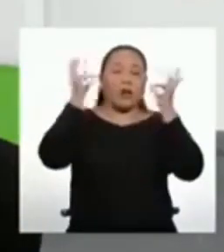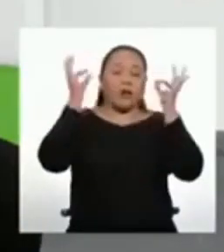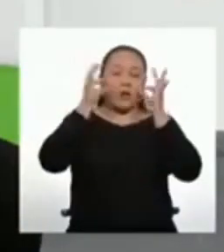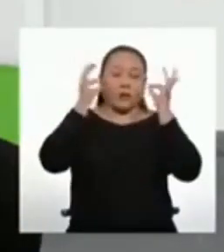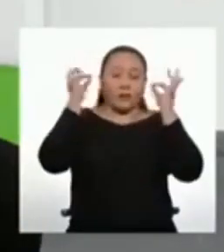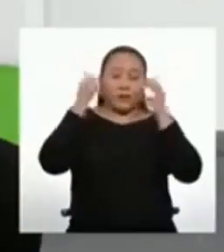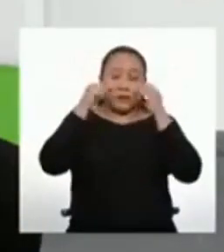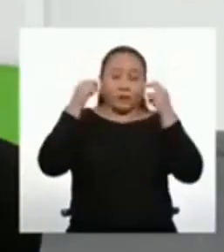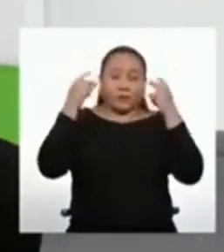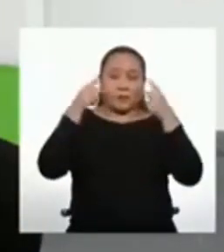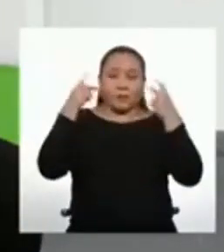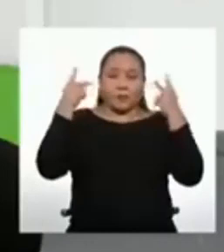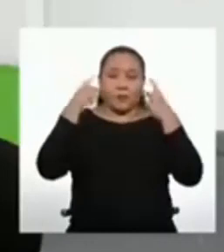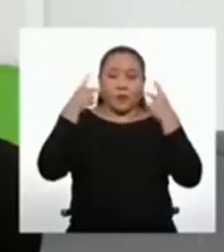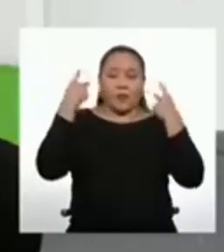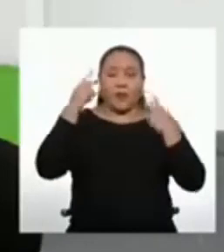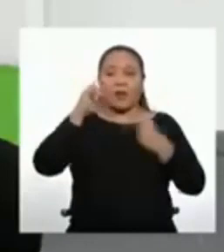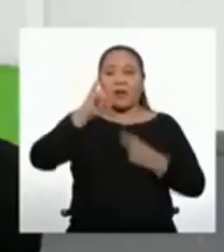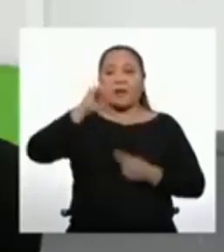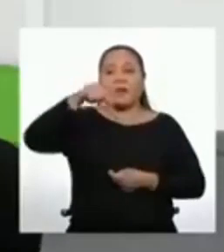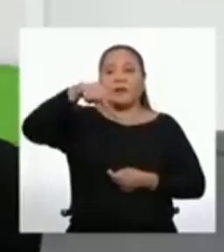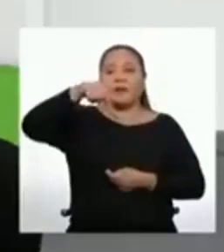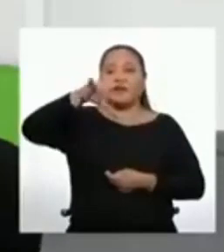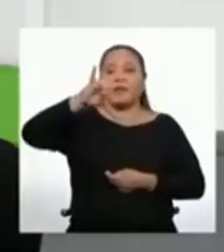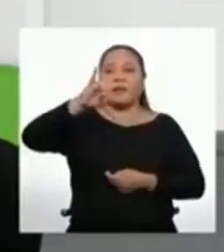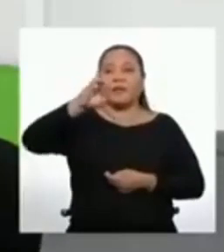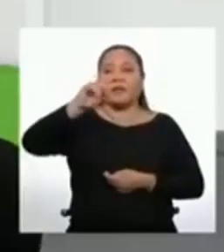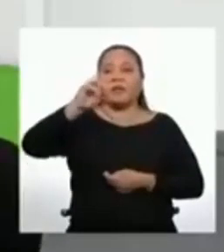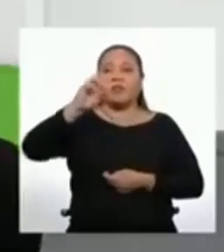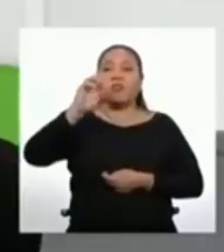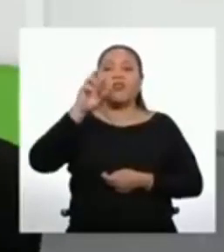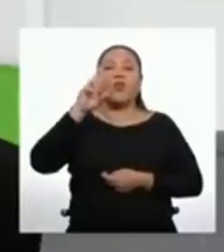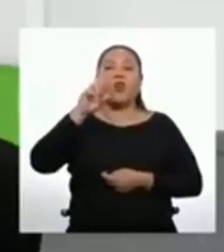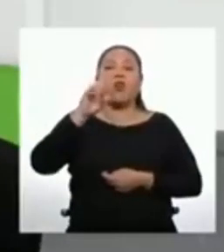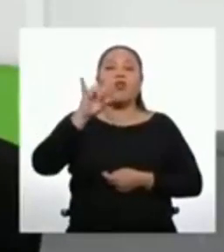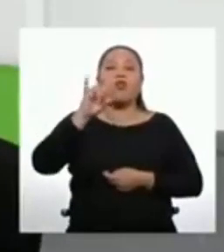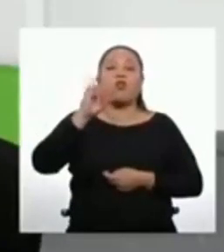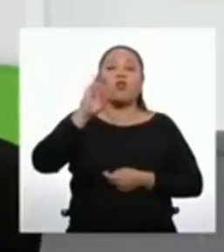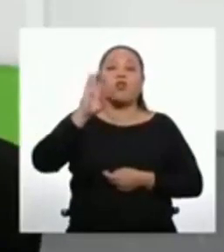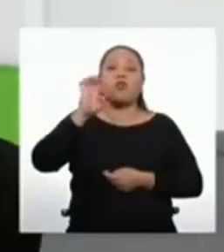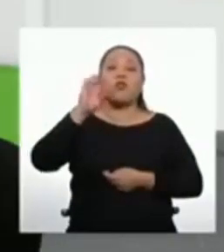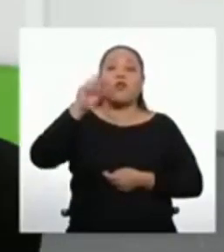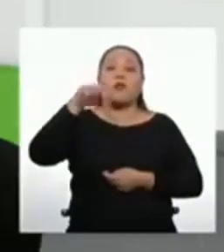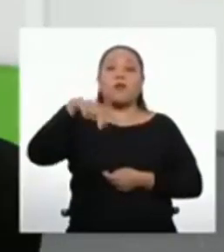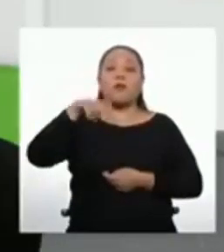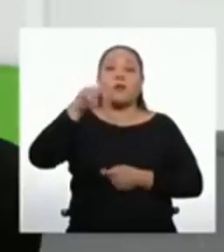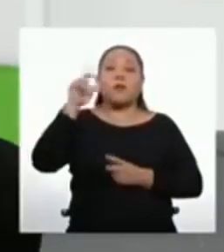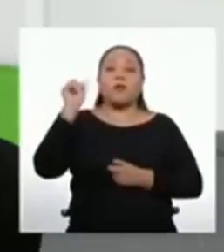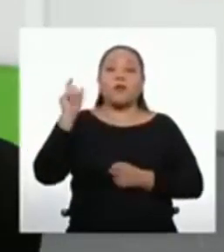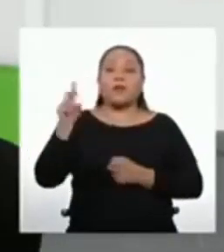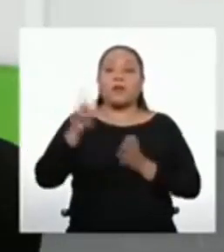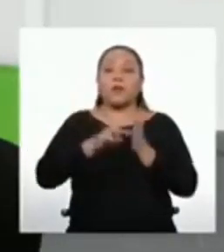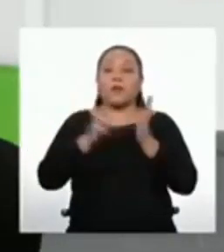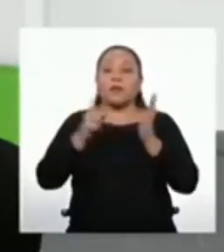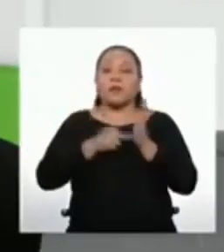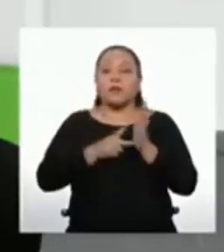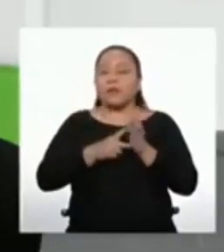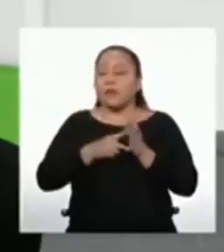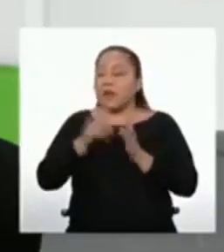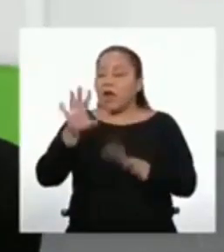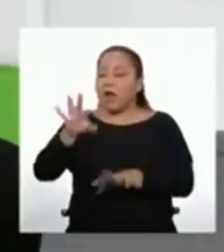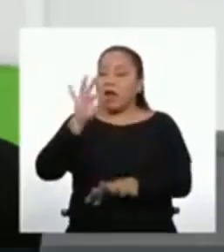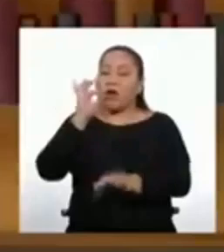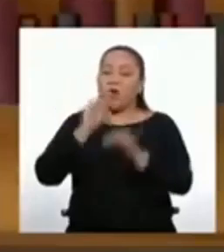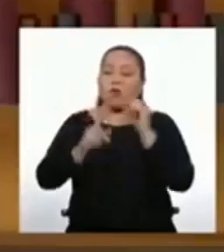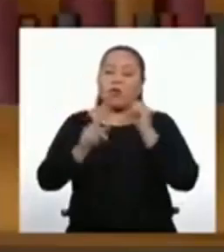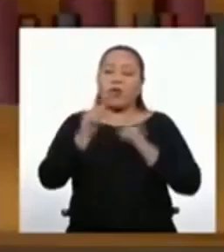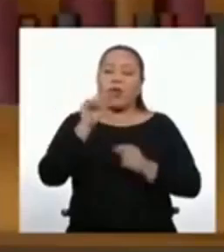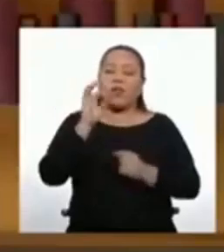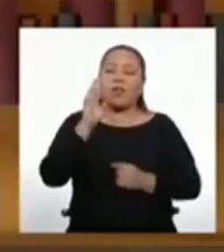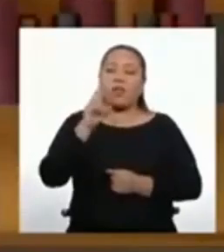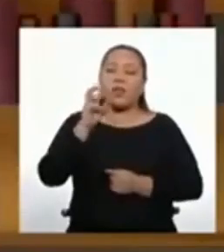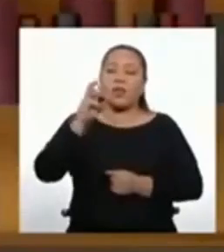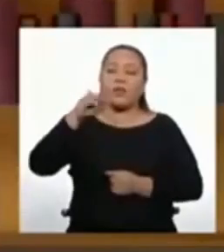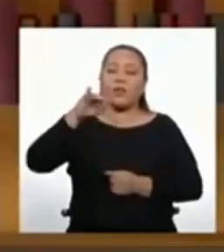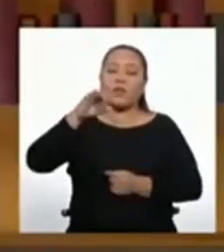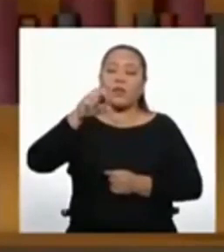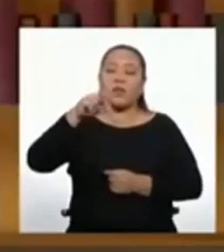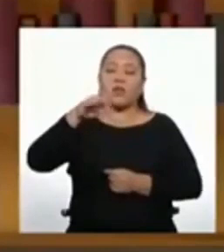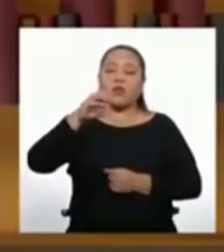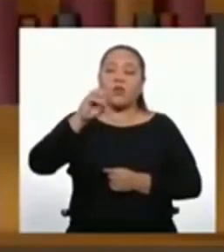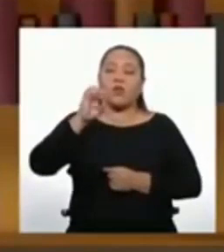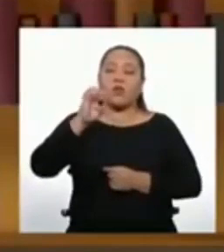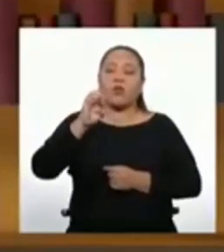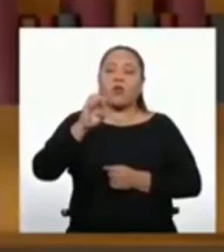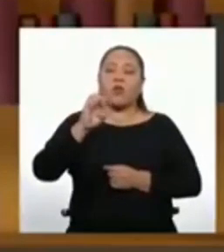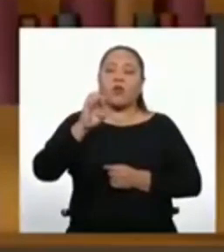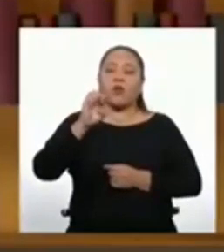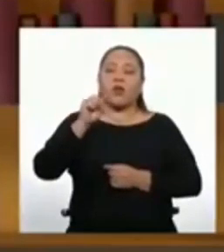donde Rubén nos consulta lo siguiente. ¿Qué significa encontrar el término enésimo? El término